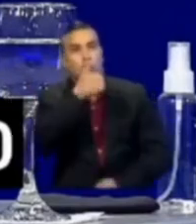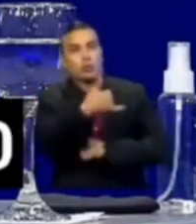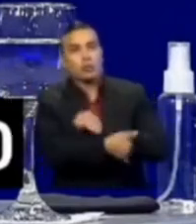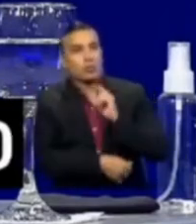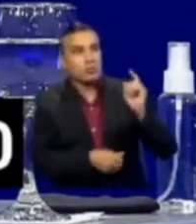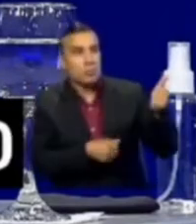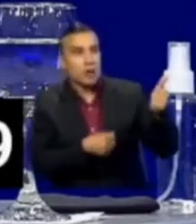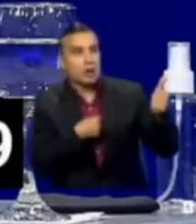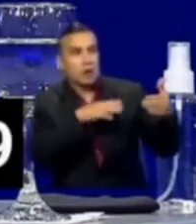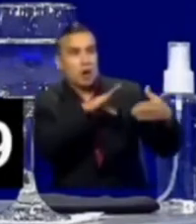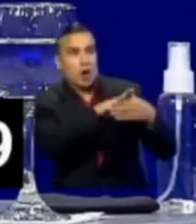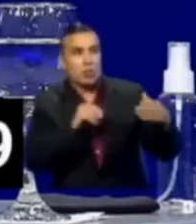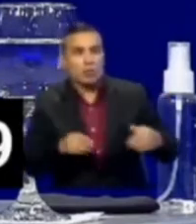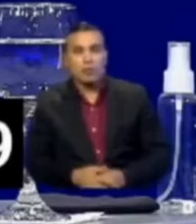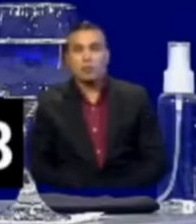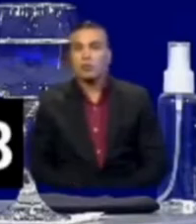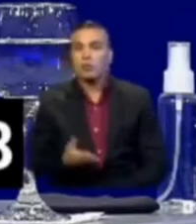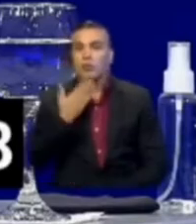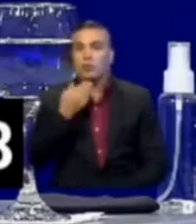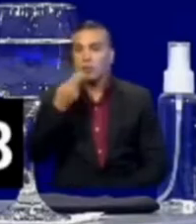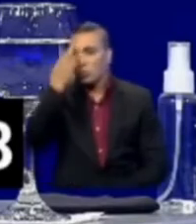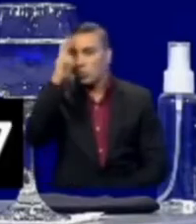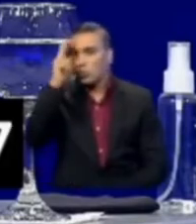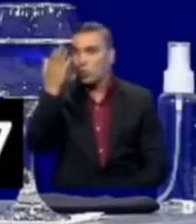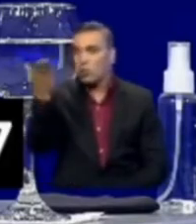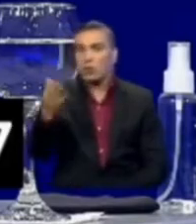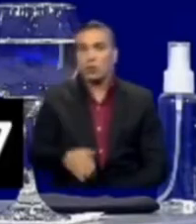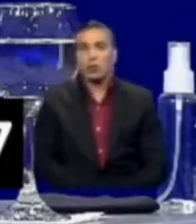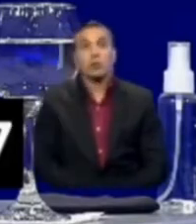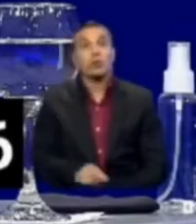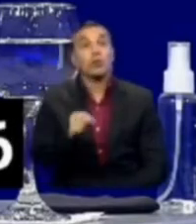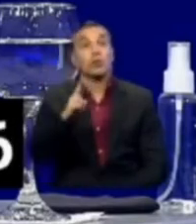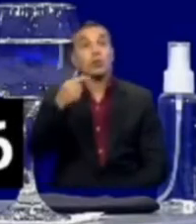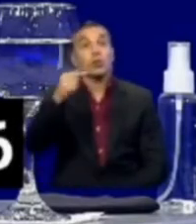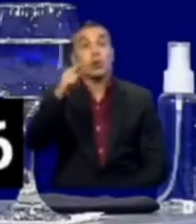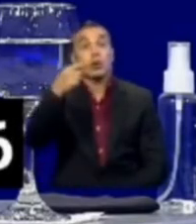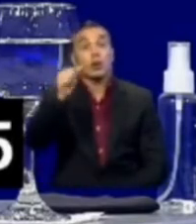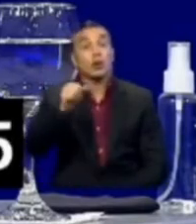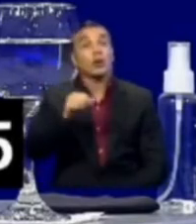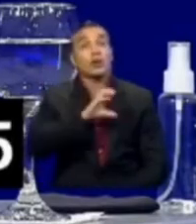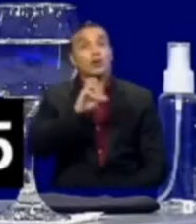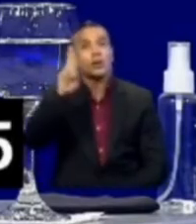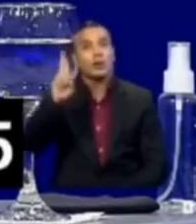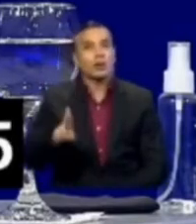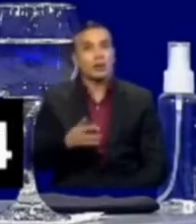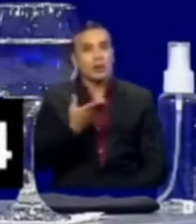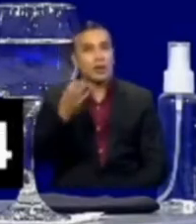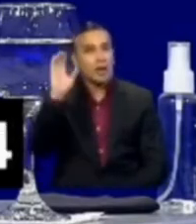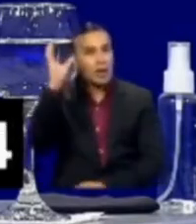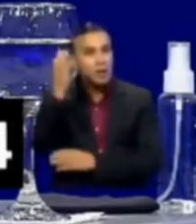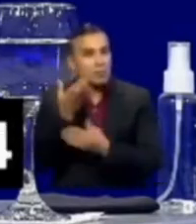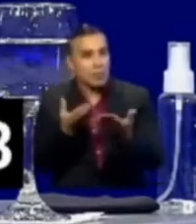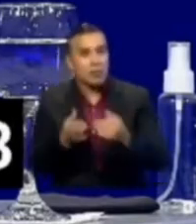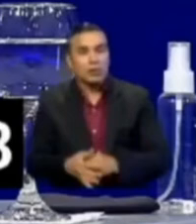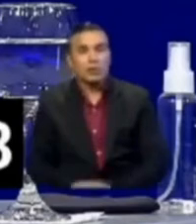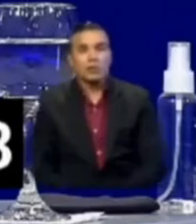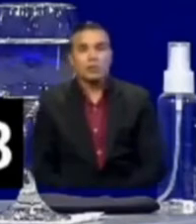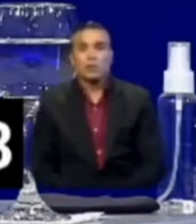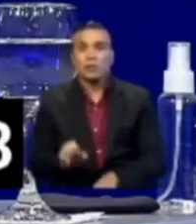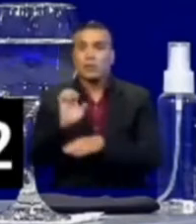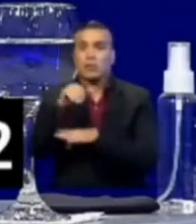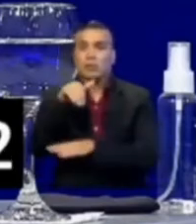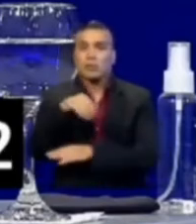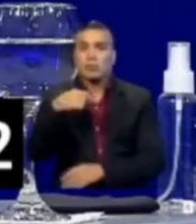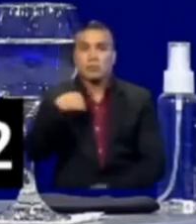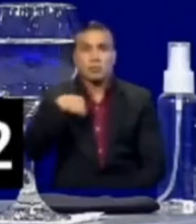hacen bien, como Uruguay, como Noruega, como Costa Rica en lo ambiental. Ecuador,